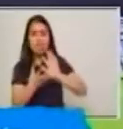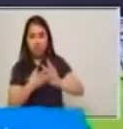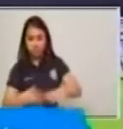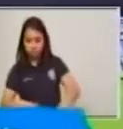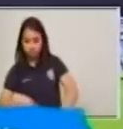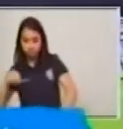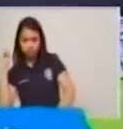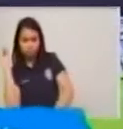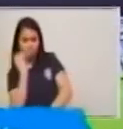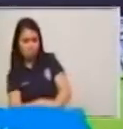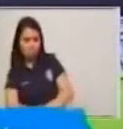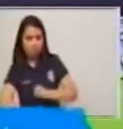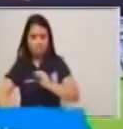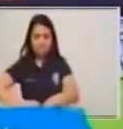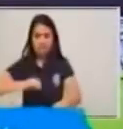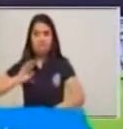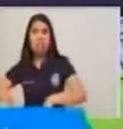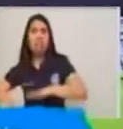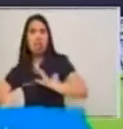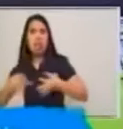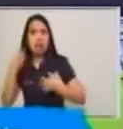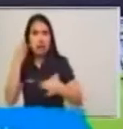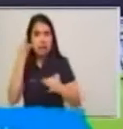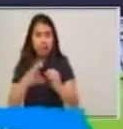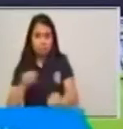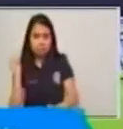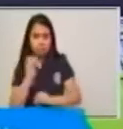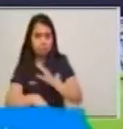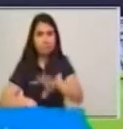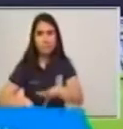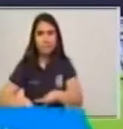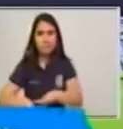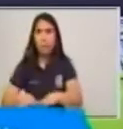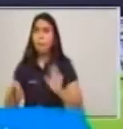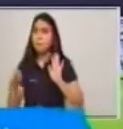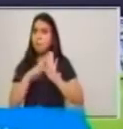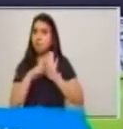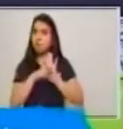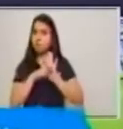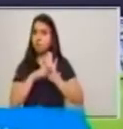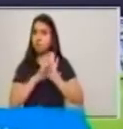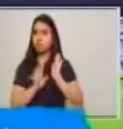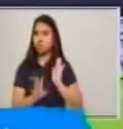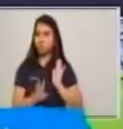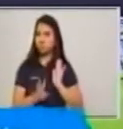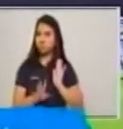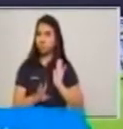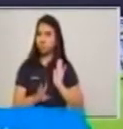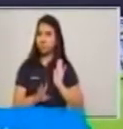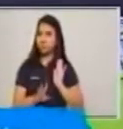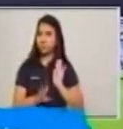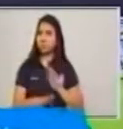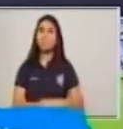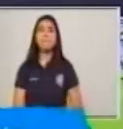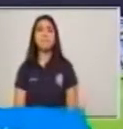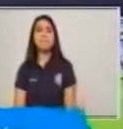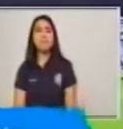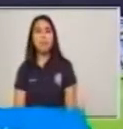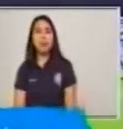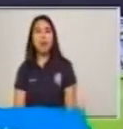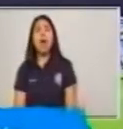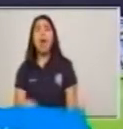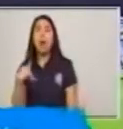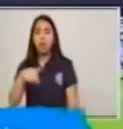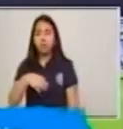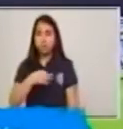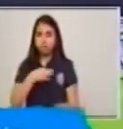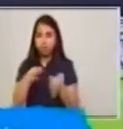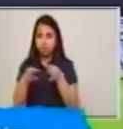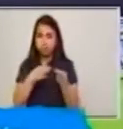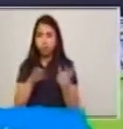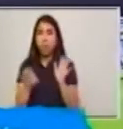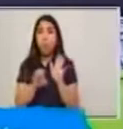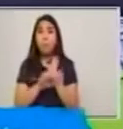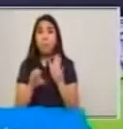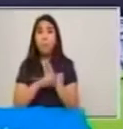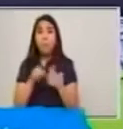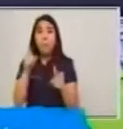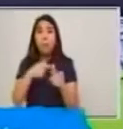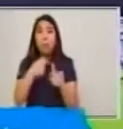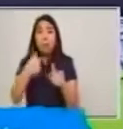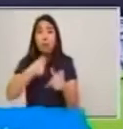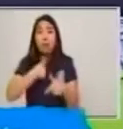salimos a pasear o vamos de viaje, encontramos muchos rótulos que nos comunican algo.